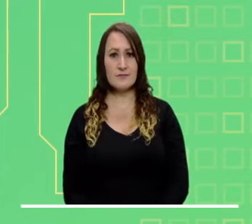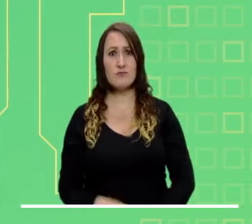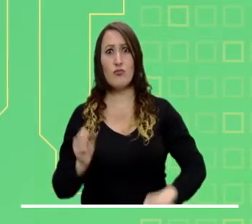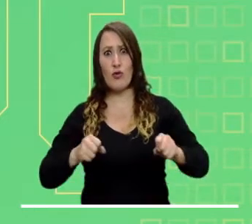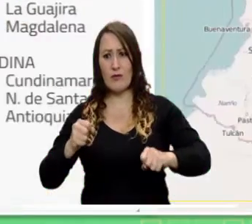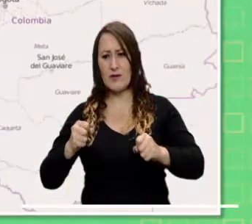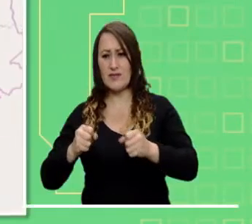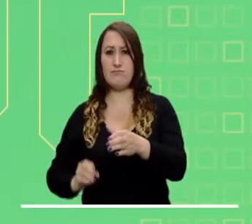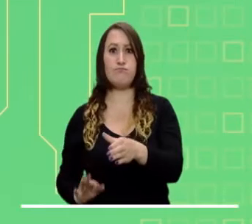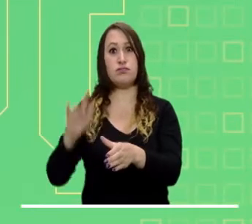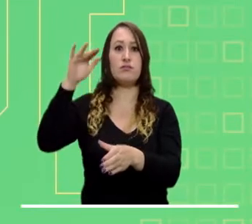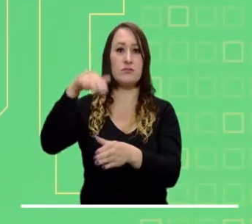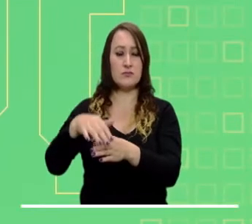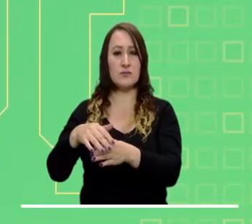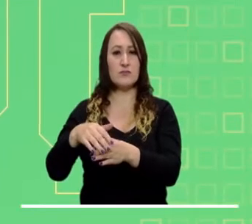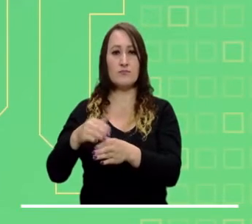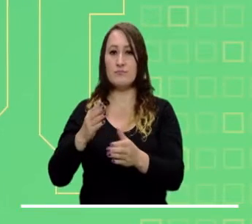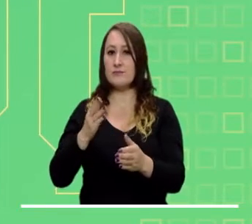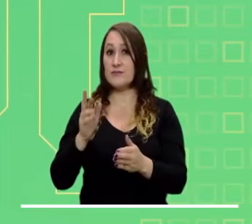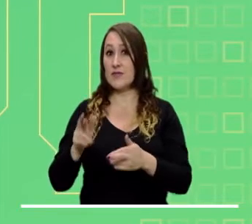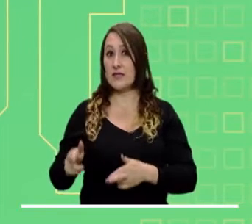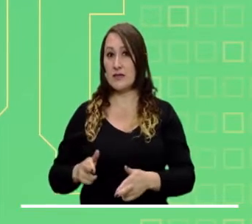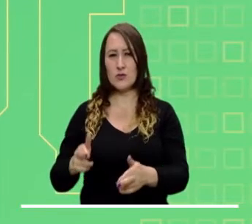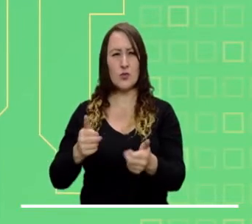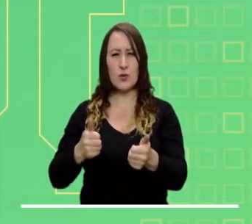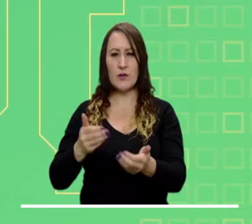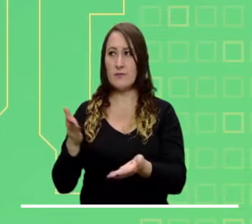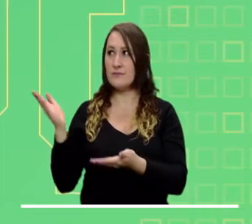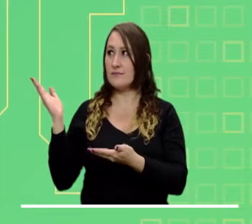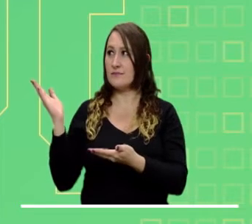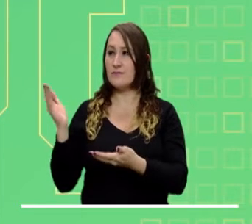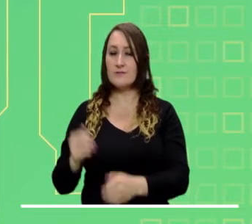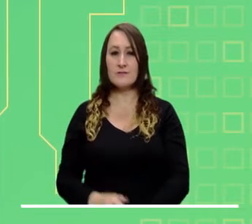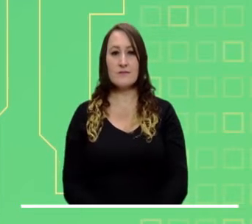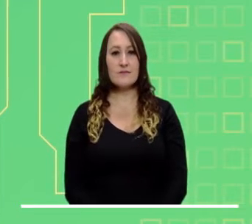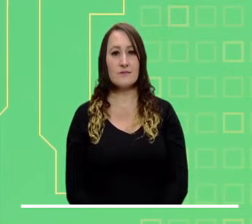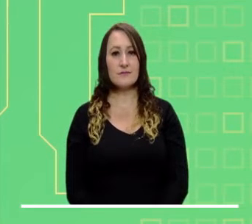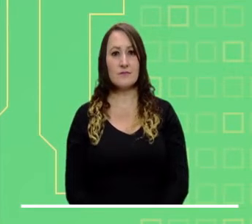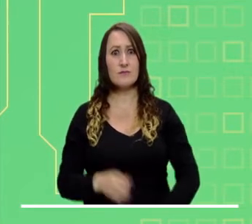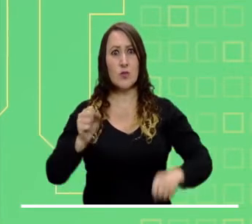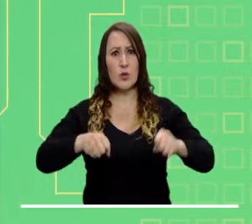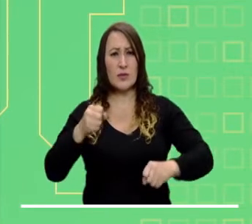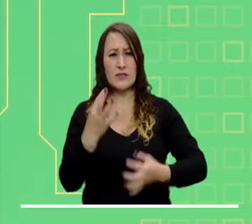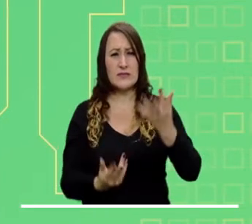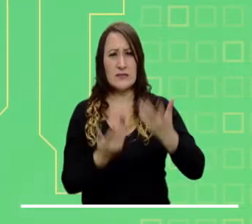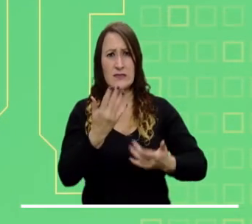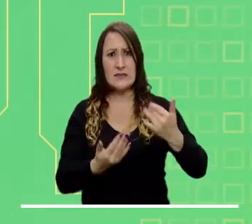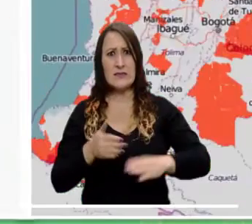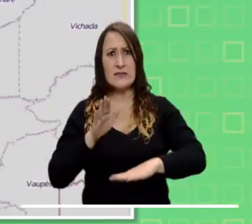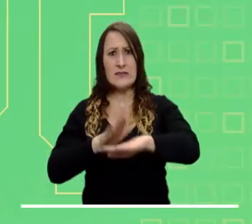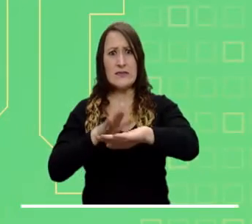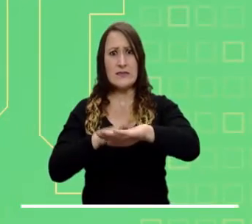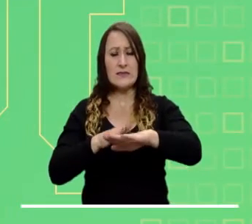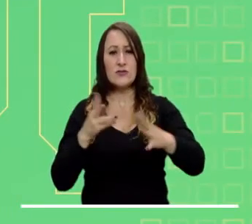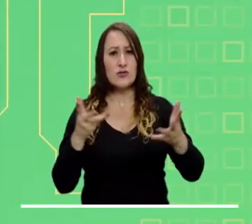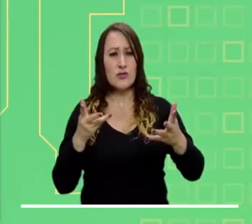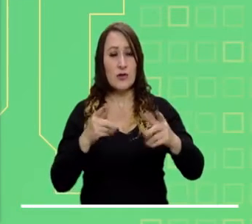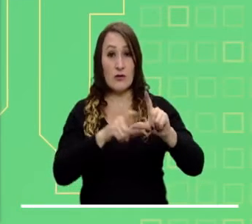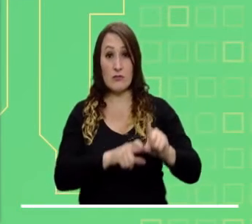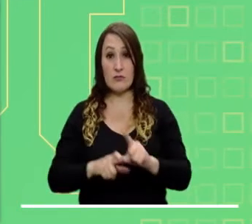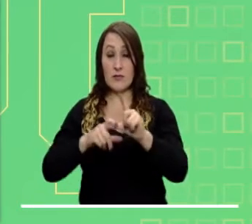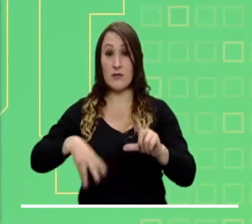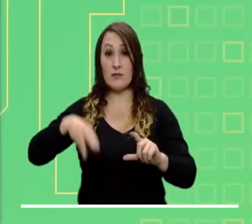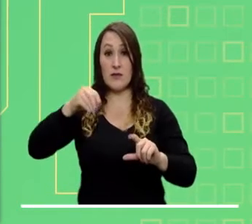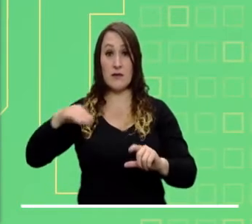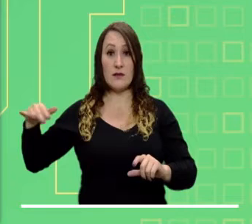Dorado. Probabilidad de crecientes súbitas en los ríos Umea, Túa y Upía. Máxima alerta por probabilidad de incendios en La Guajira